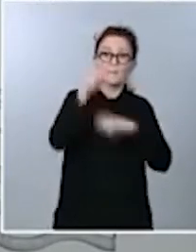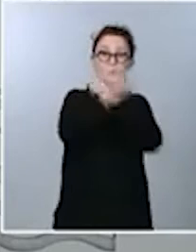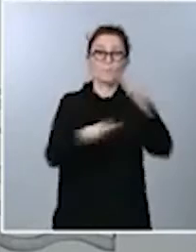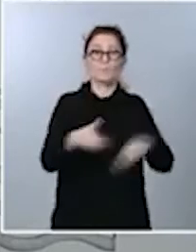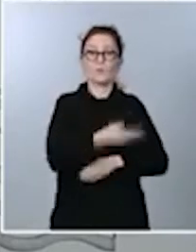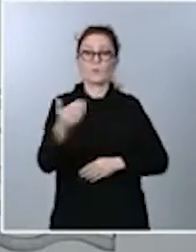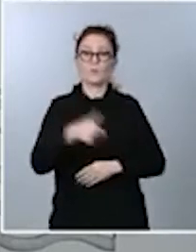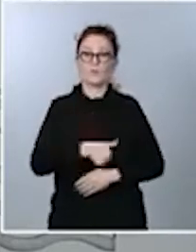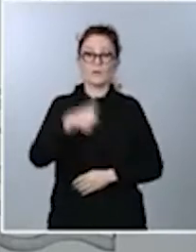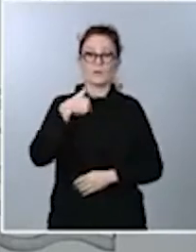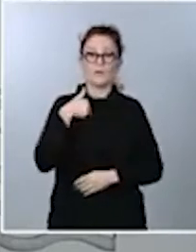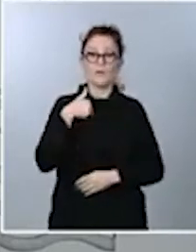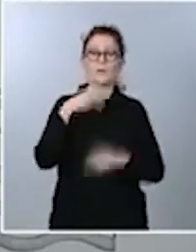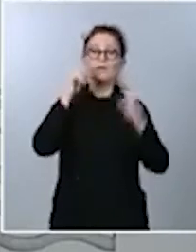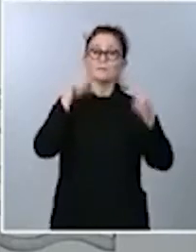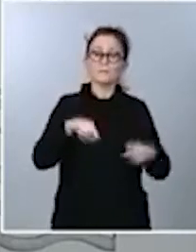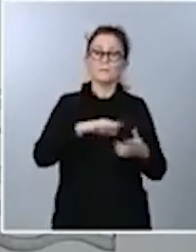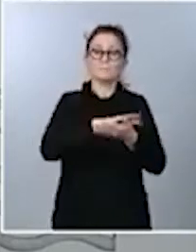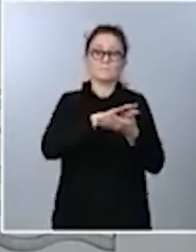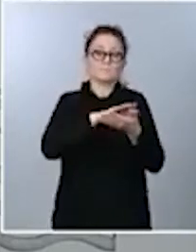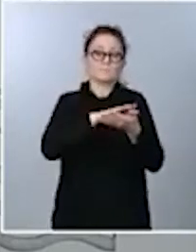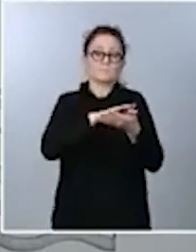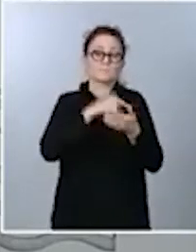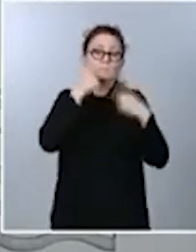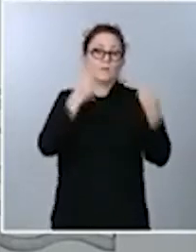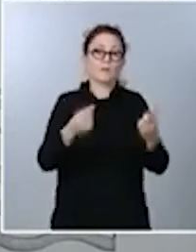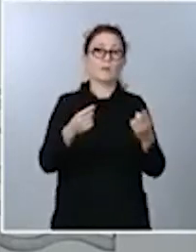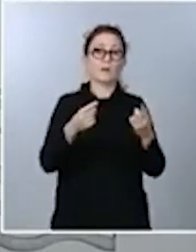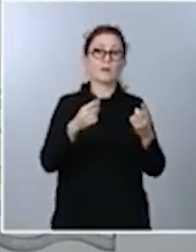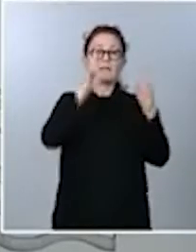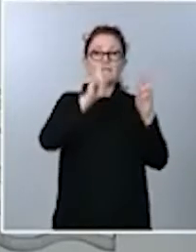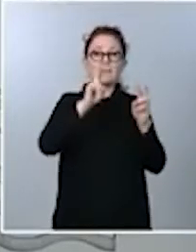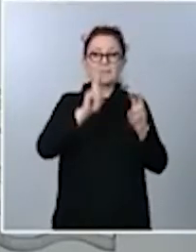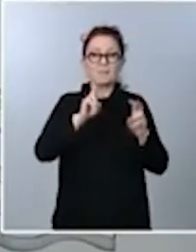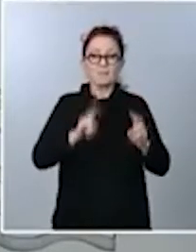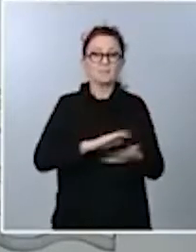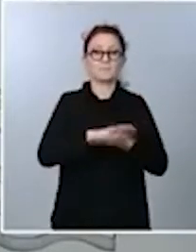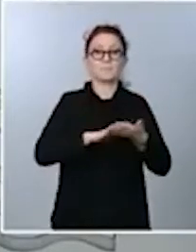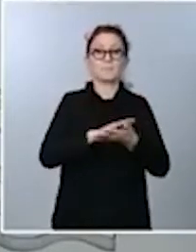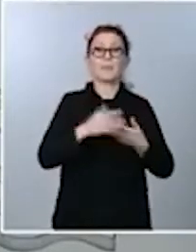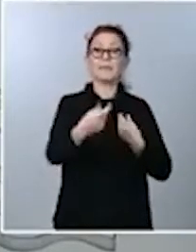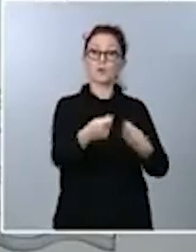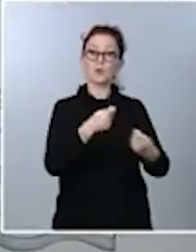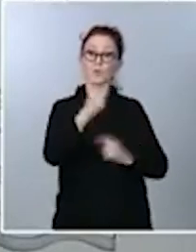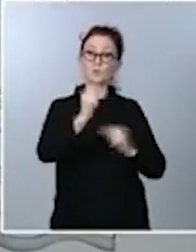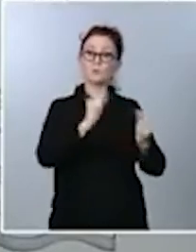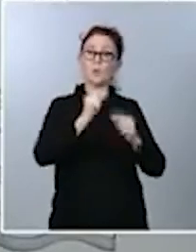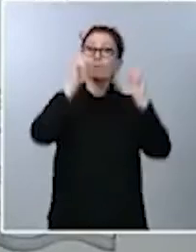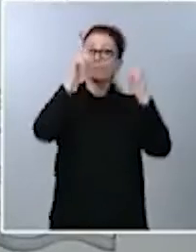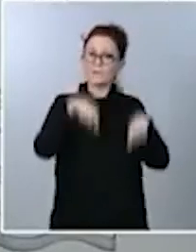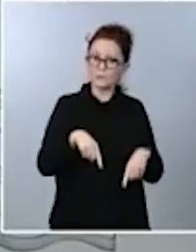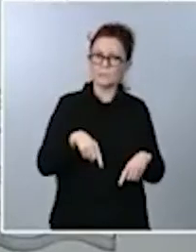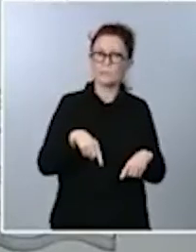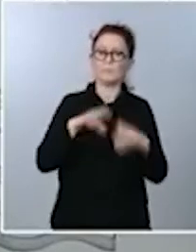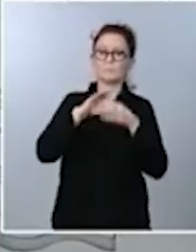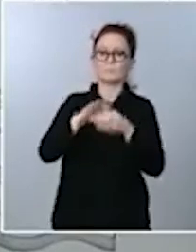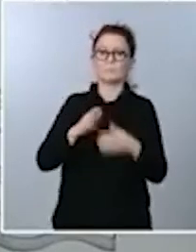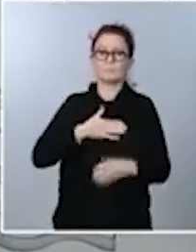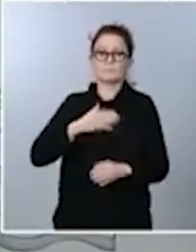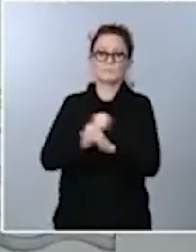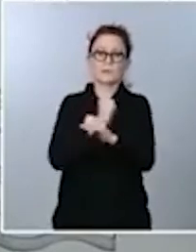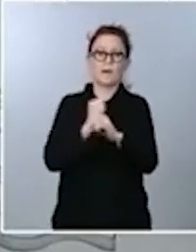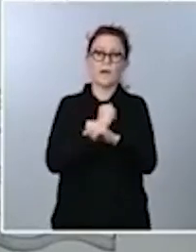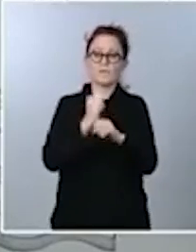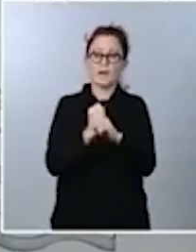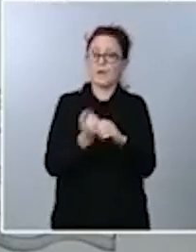que estas son las cuestiones que estamos abordando, no solamente con motivo de la negociación presupuestaria, sino con nuestra tarea cotidiana, como antes